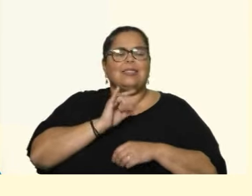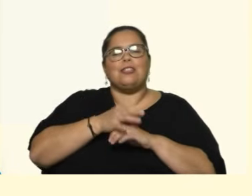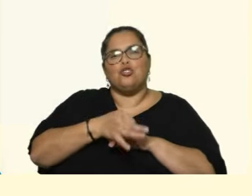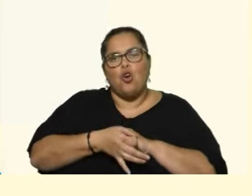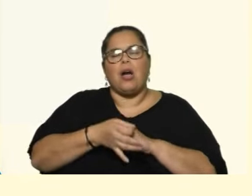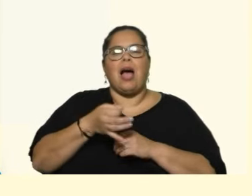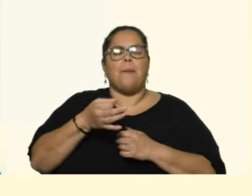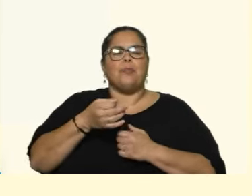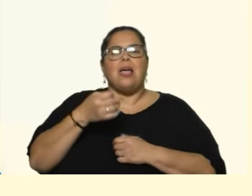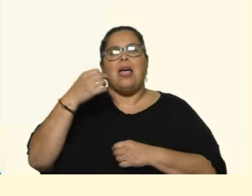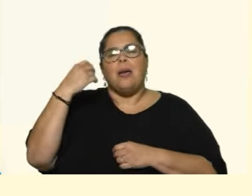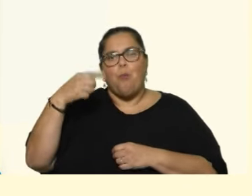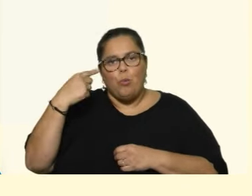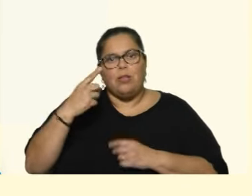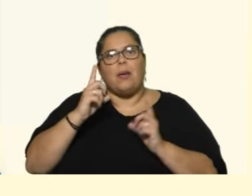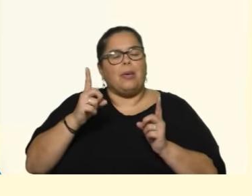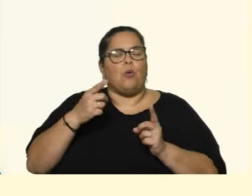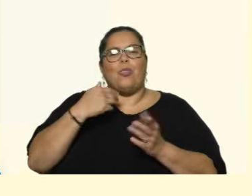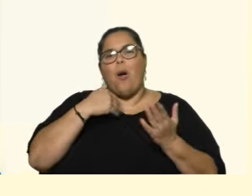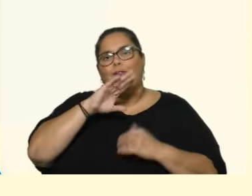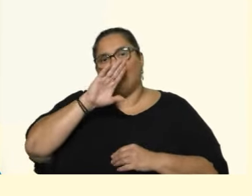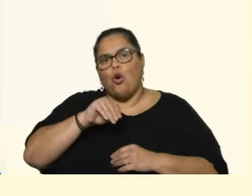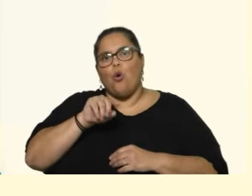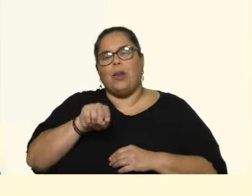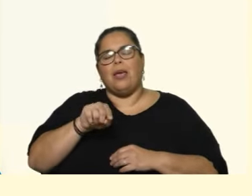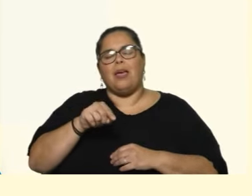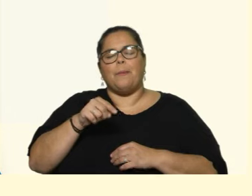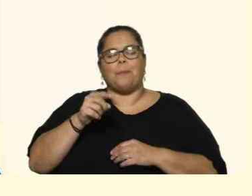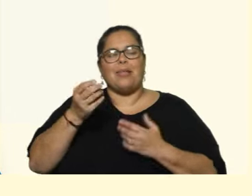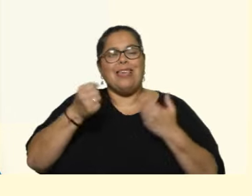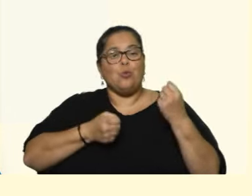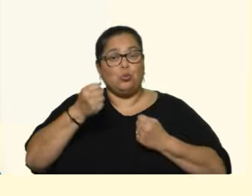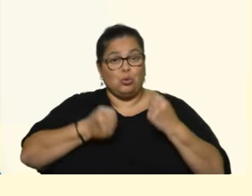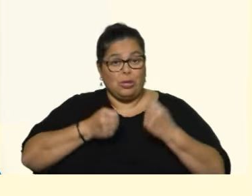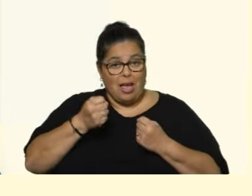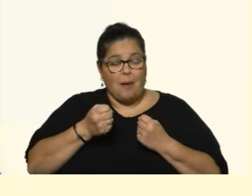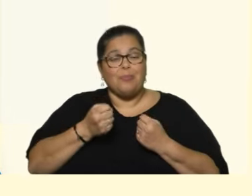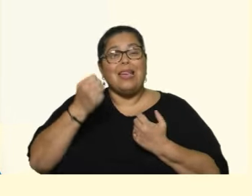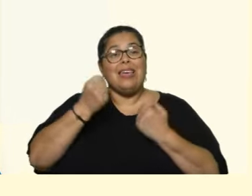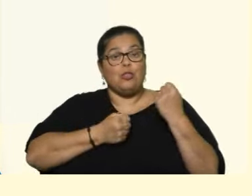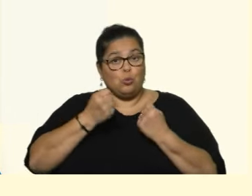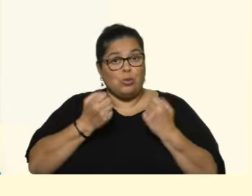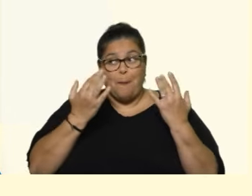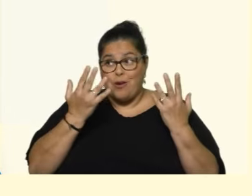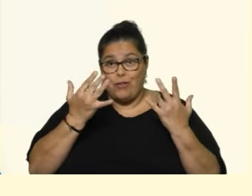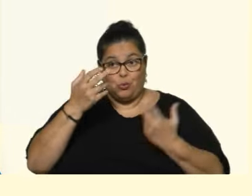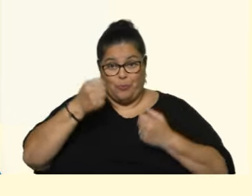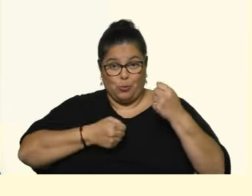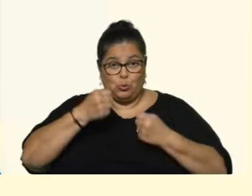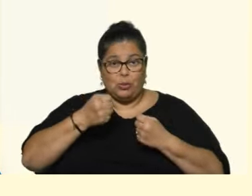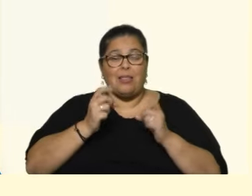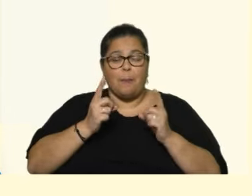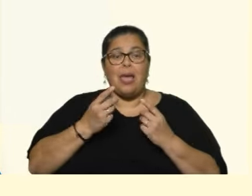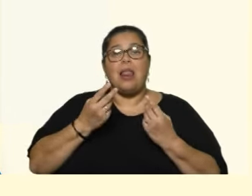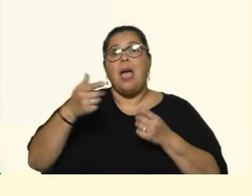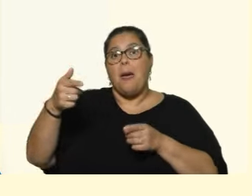industria también. Y cuando hablo de industria, la industria de la transformación, dicen los brasileños, es la industria manufacturera. Tenemos una fuerte industria